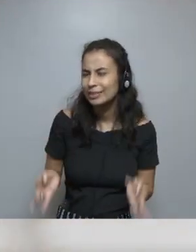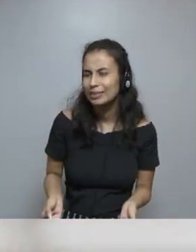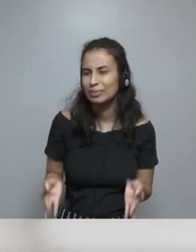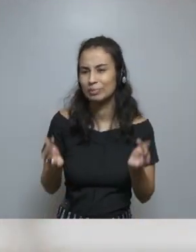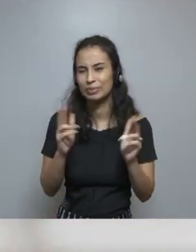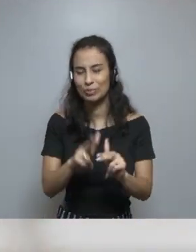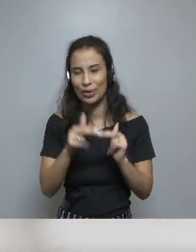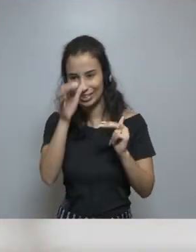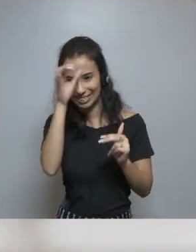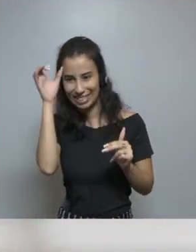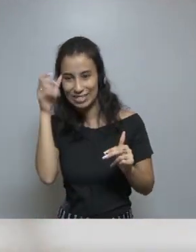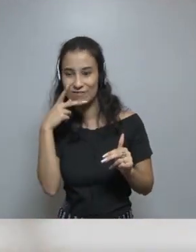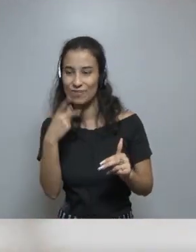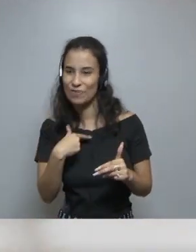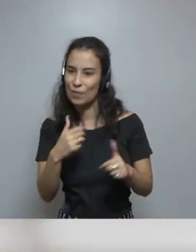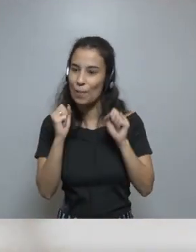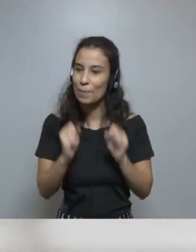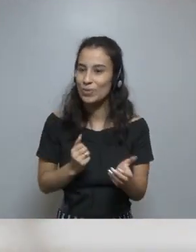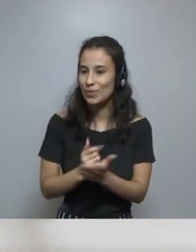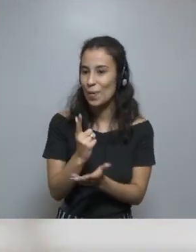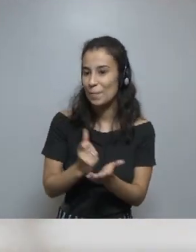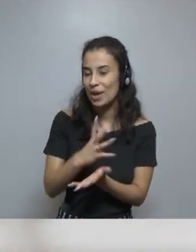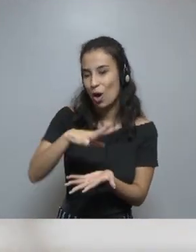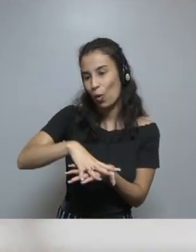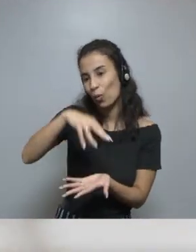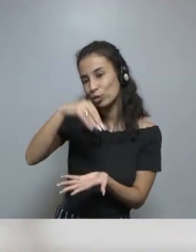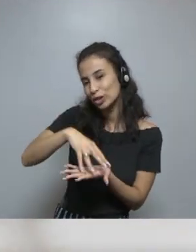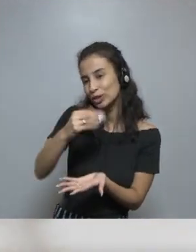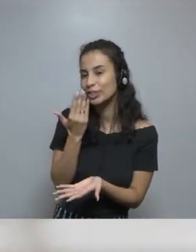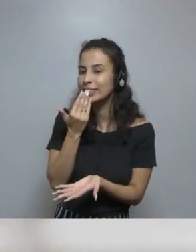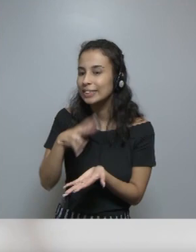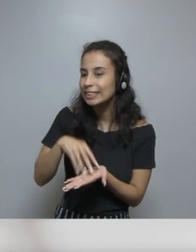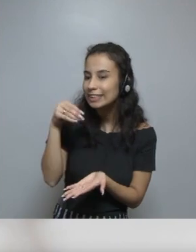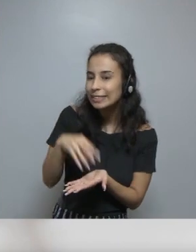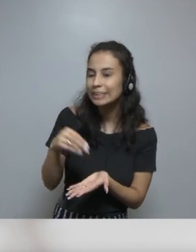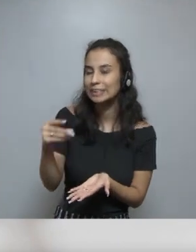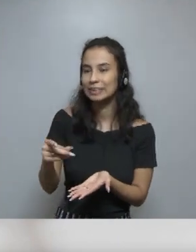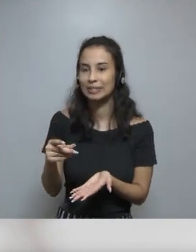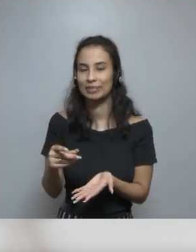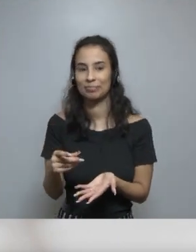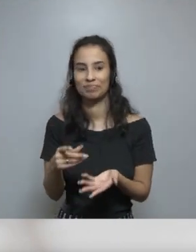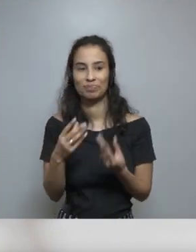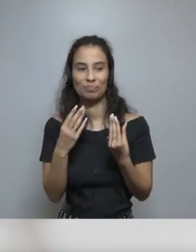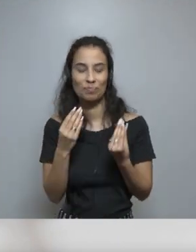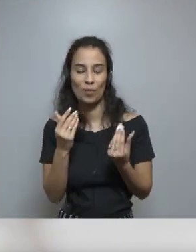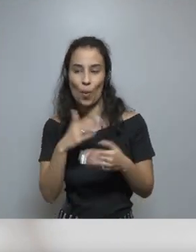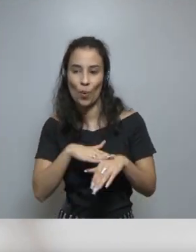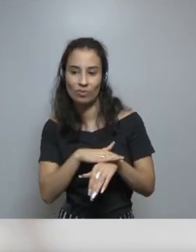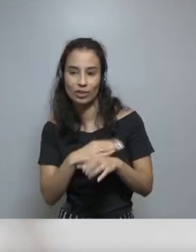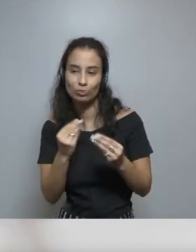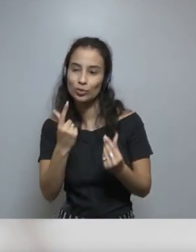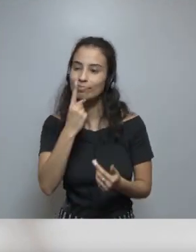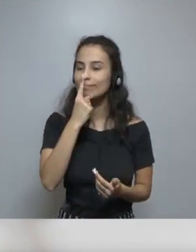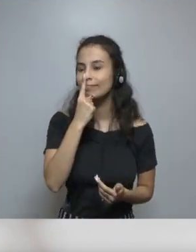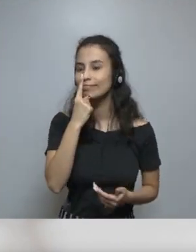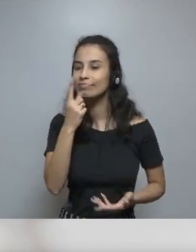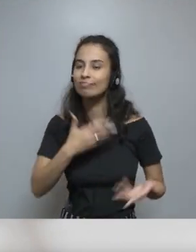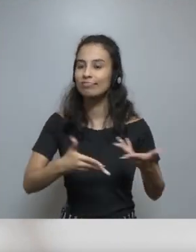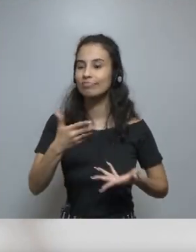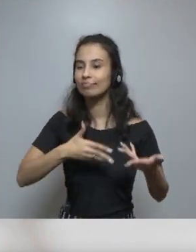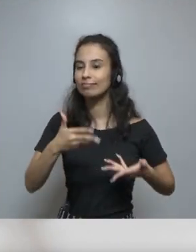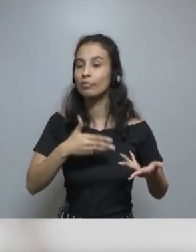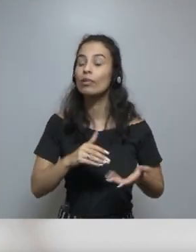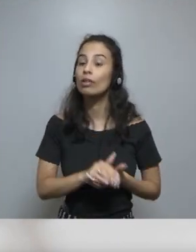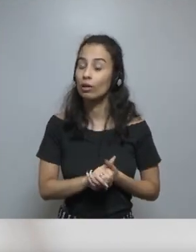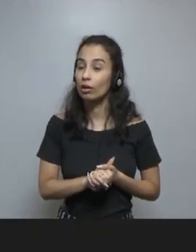celebrando el hecho de que ahora va a comprar nuevamente sus bocaditos porque su tarjeta ya ha llegado. Entonces, todo esto está